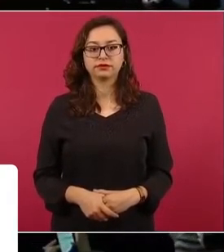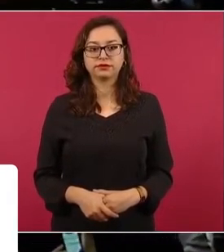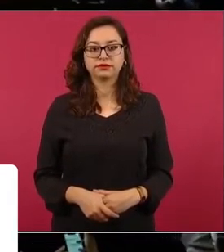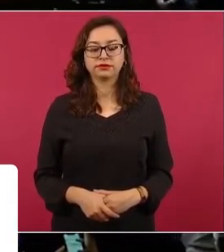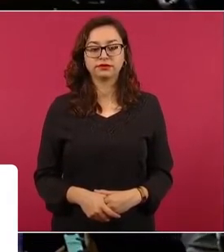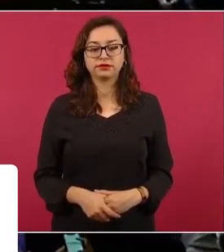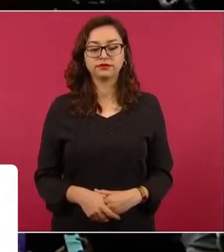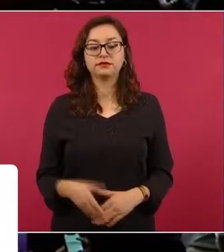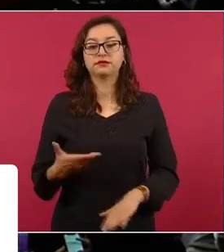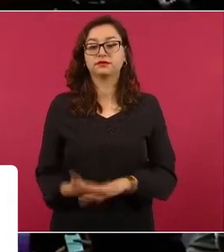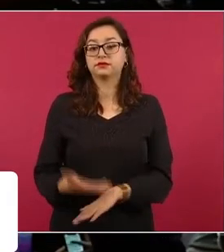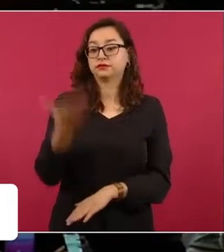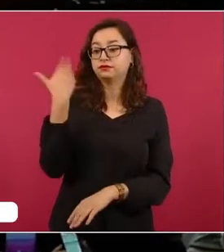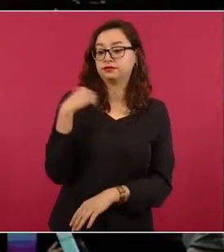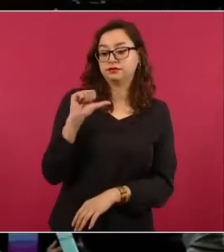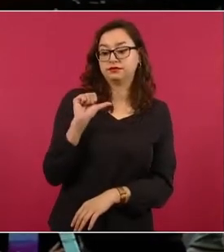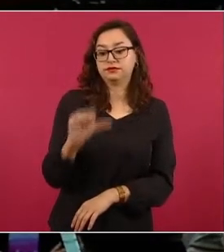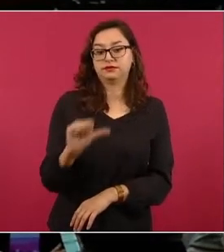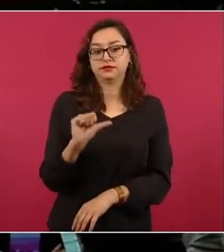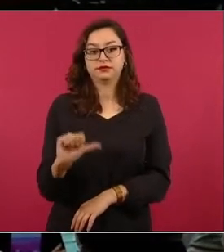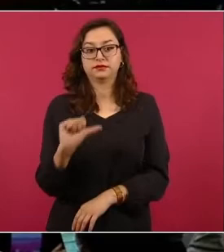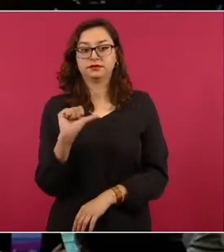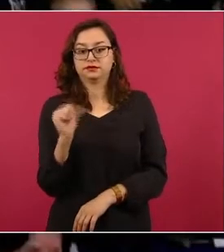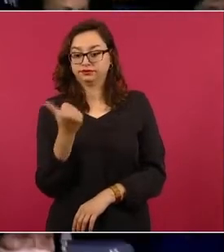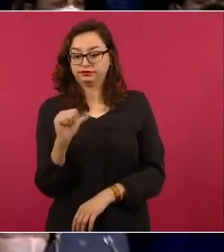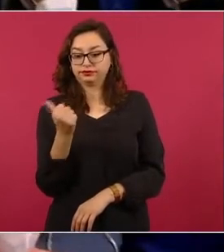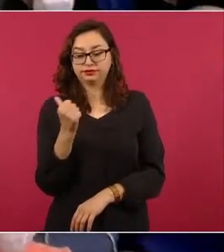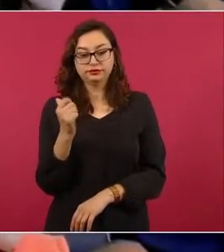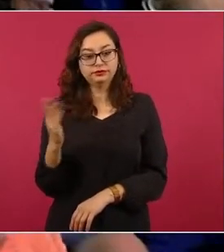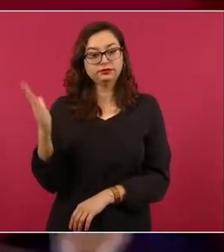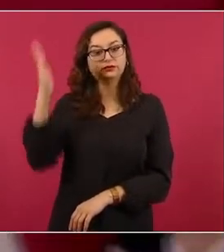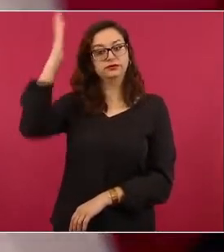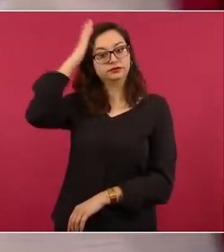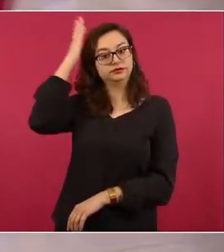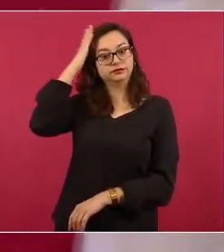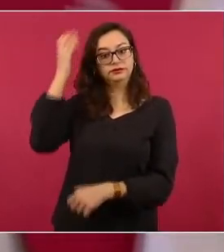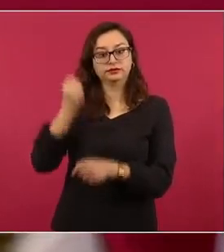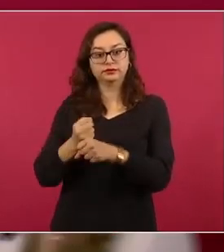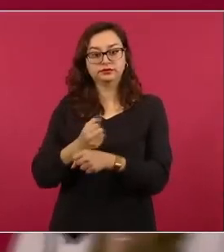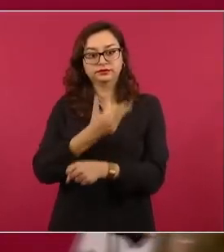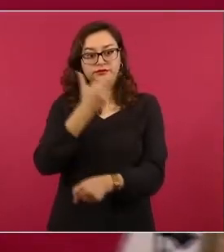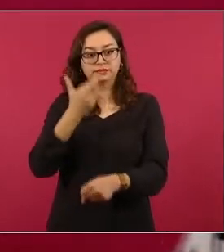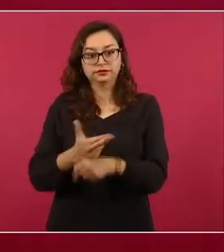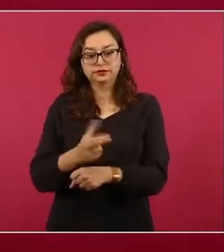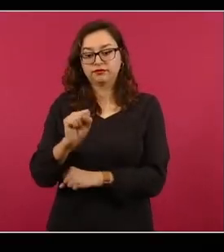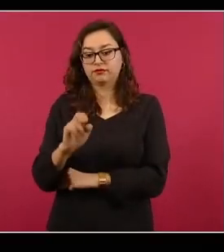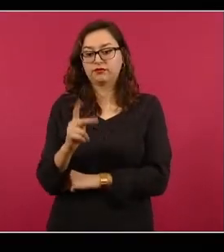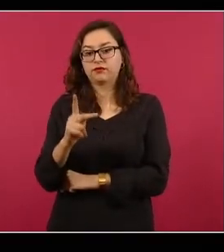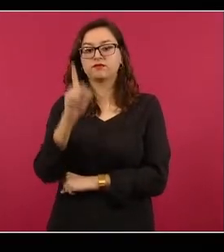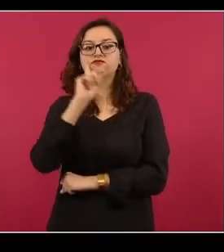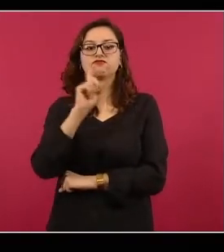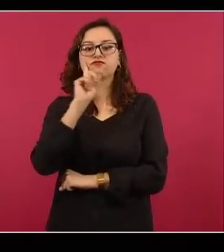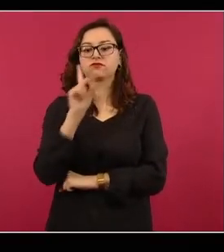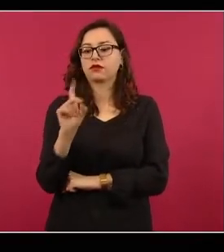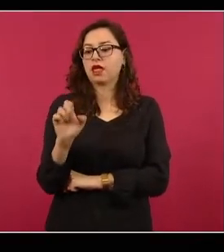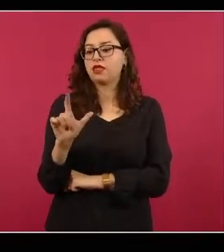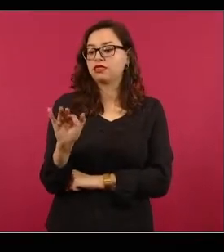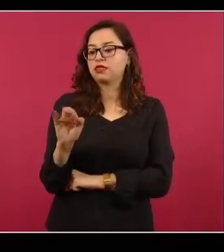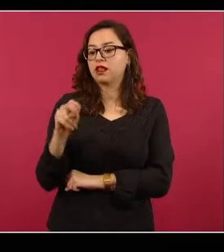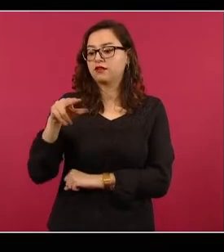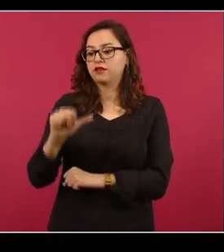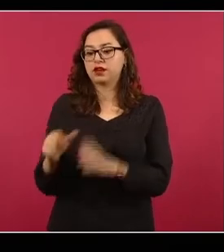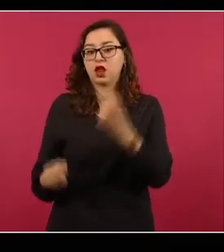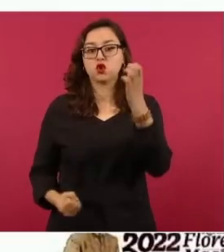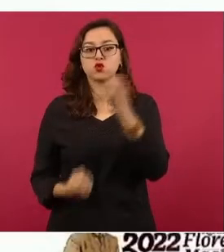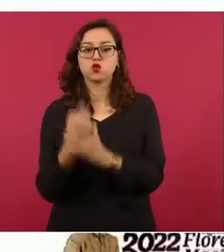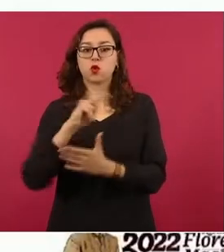Desde el pasado 16 de agosto, cuando la titular de la Secretaría de Educación Pública, Delfina Gómez, presentó el nuevo Plan de